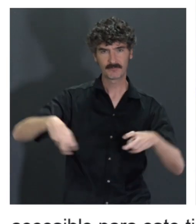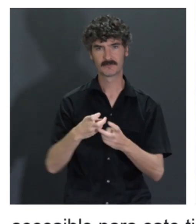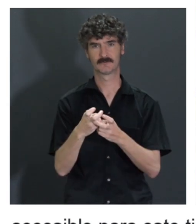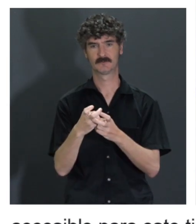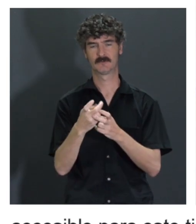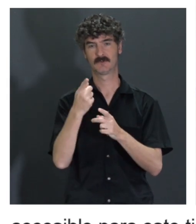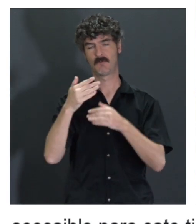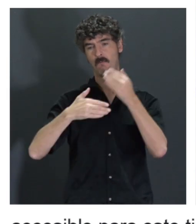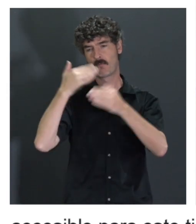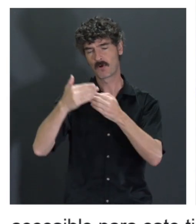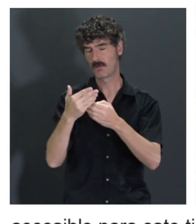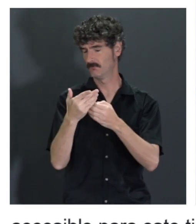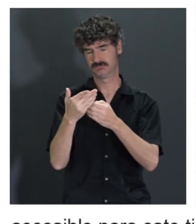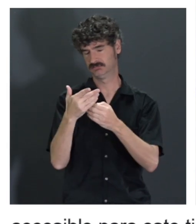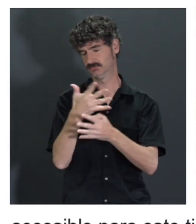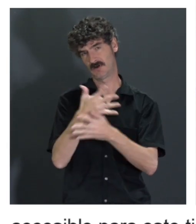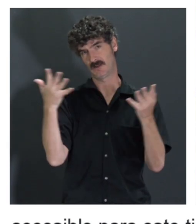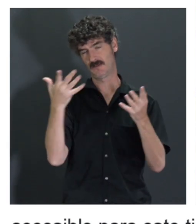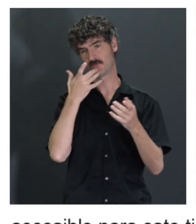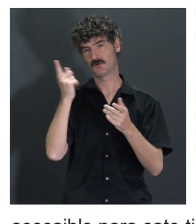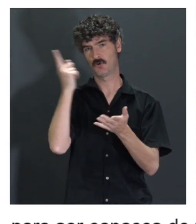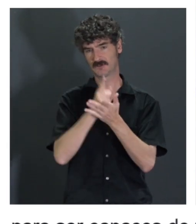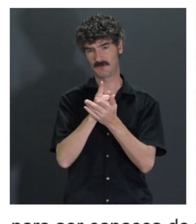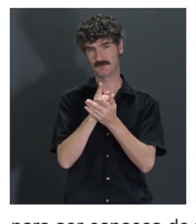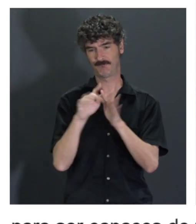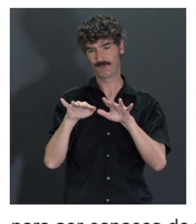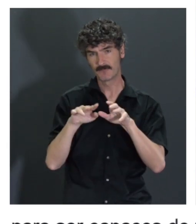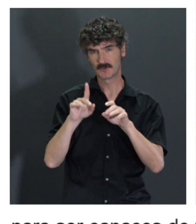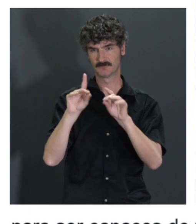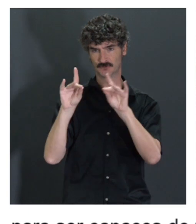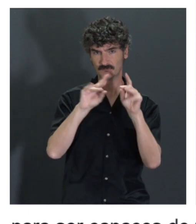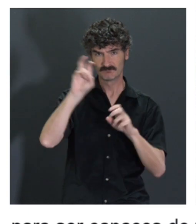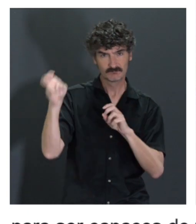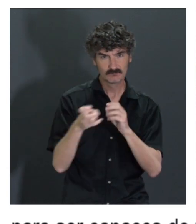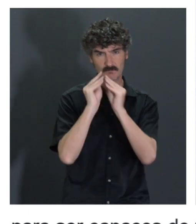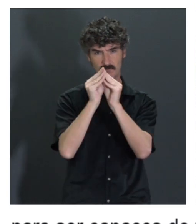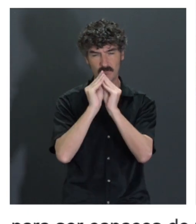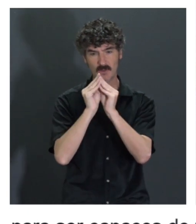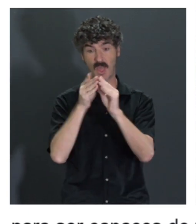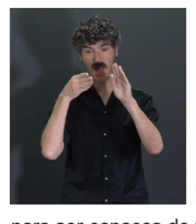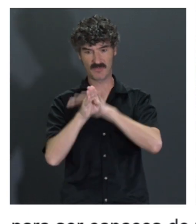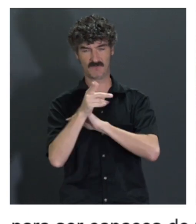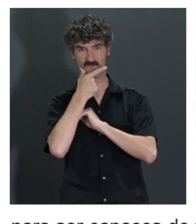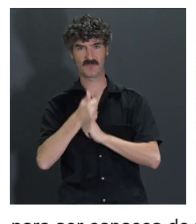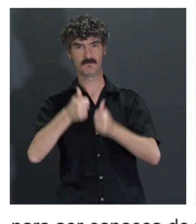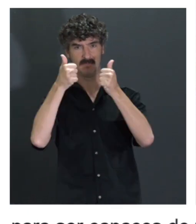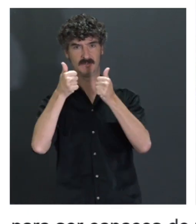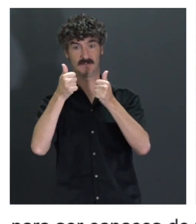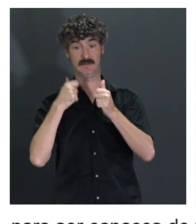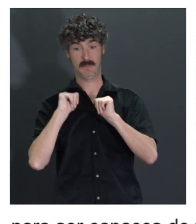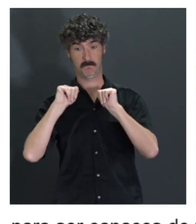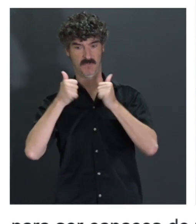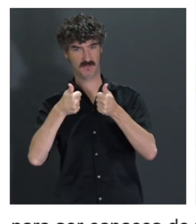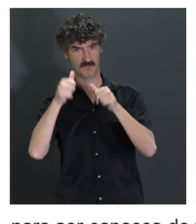abismales a la hora de toquetearlo para hacerlo lo más accesible posible. Cuando, si lo tienes en cuenta desde el principio, la diferencia